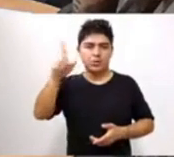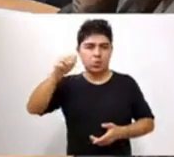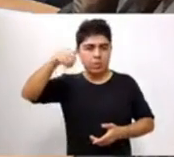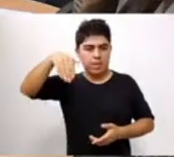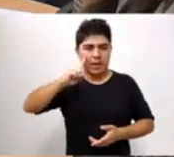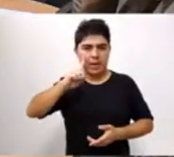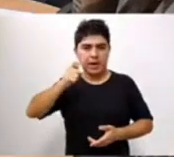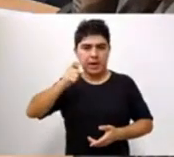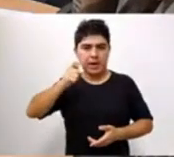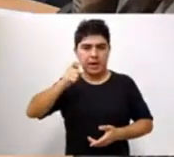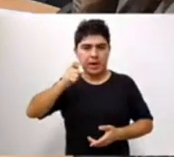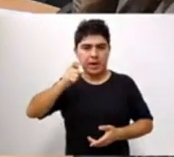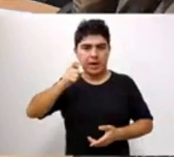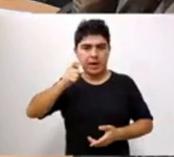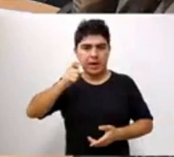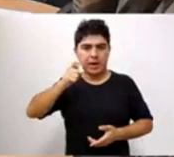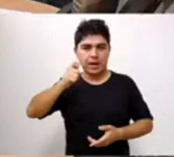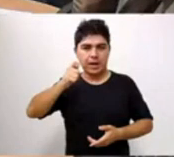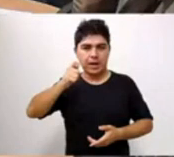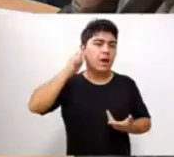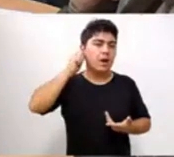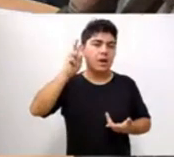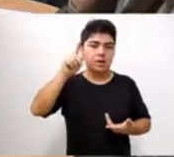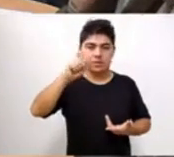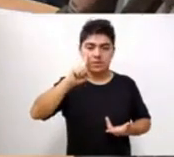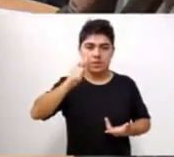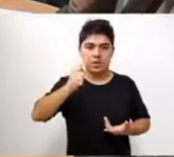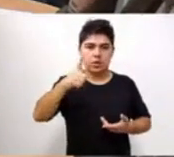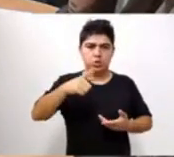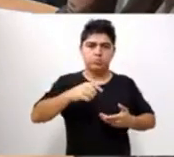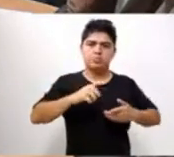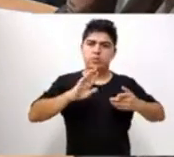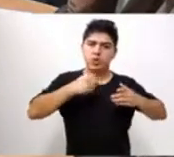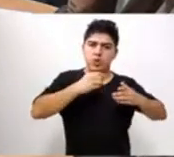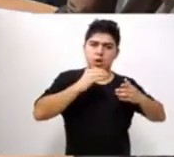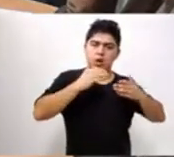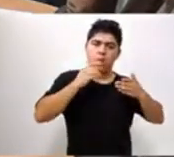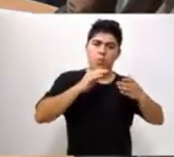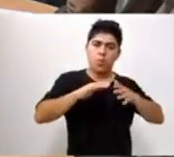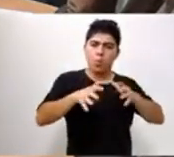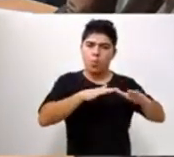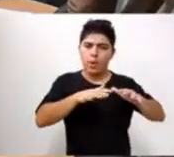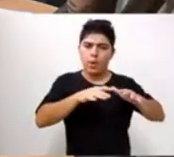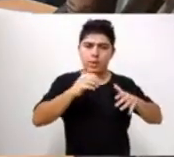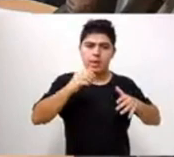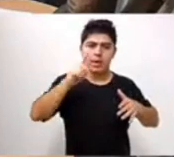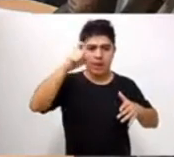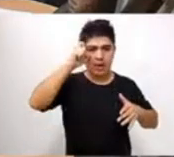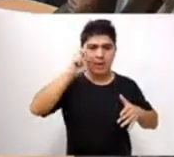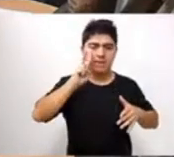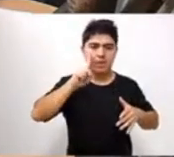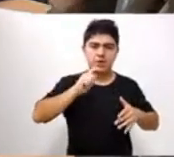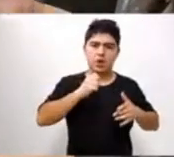Micaela, la negra, García, era una activa militante del movimiento Evite y del movimiento Ni Una Menos, que su lucha